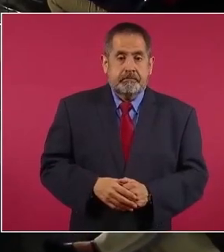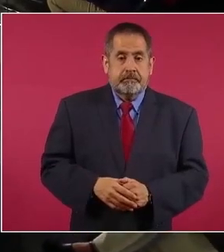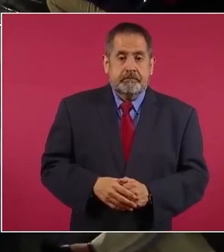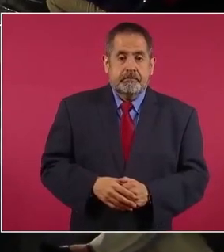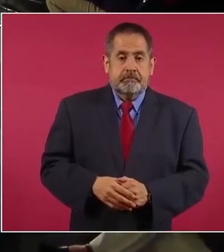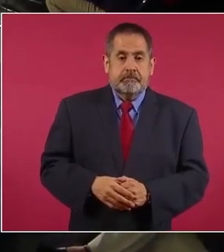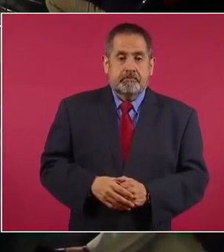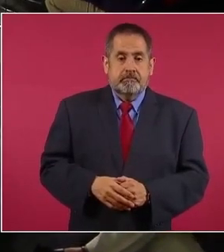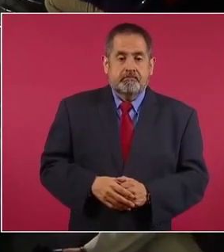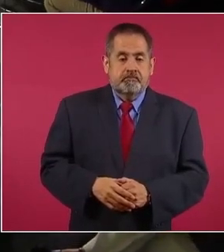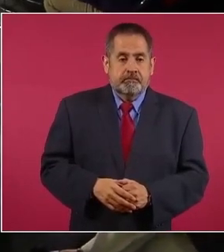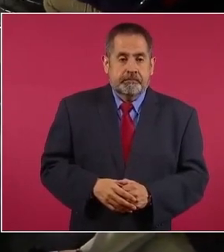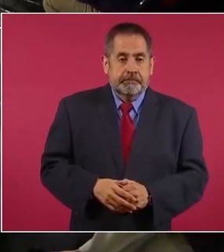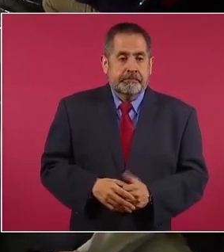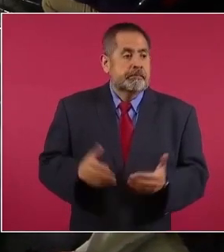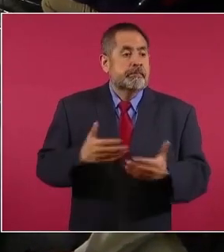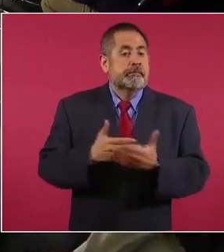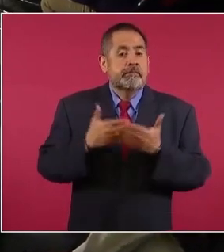la mitad